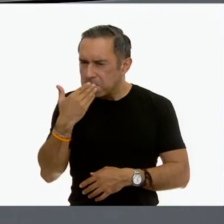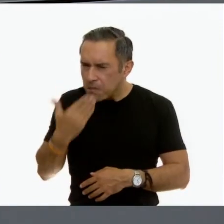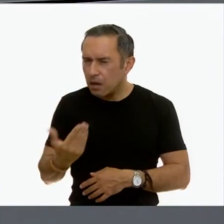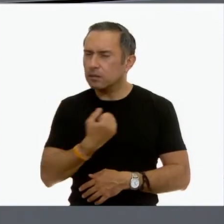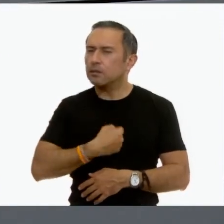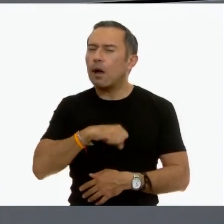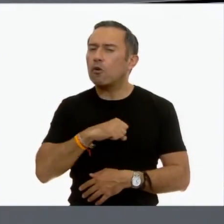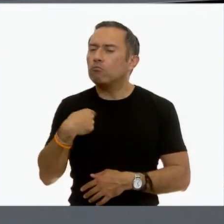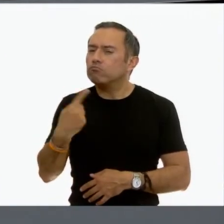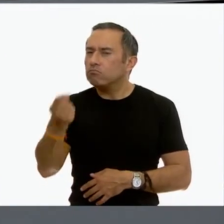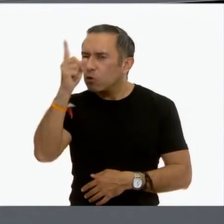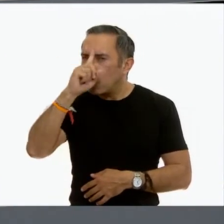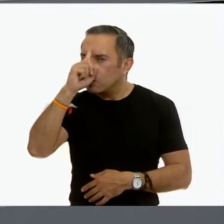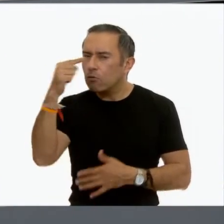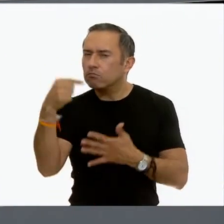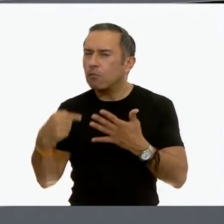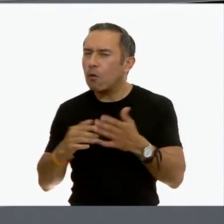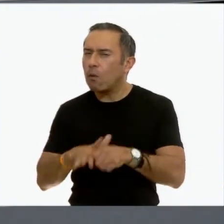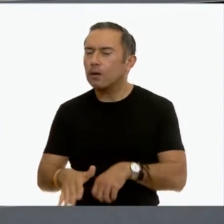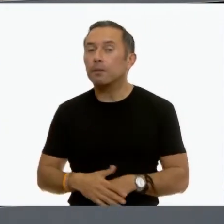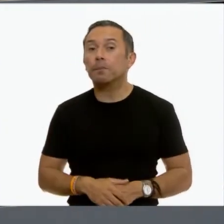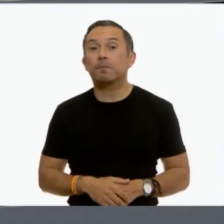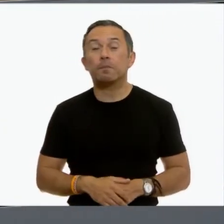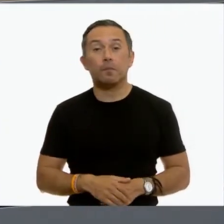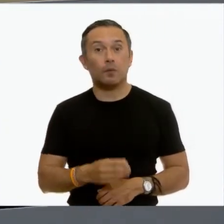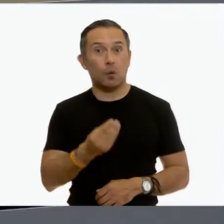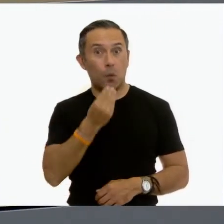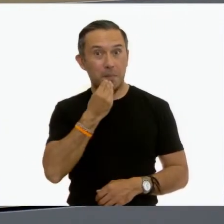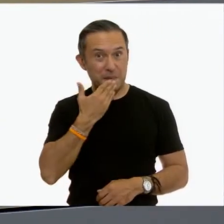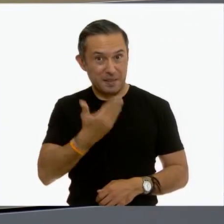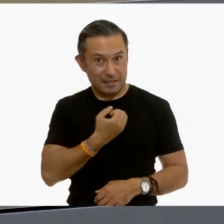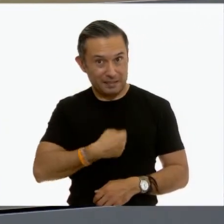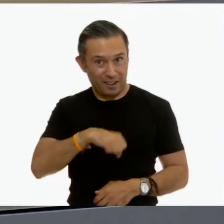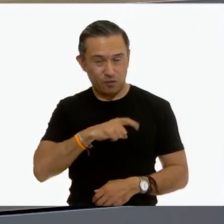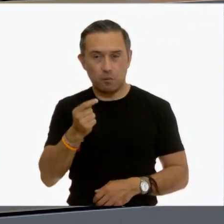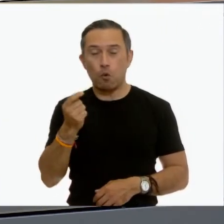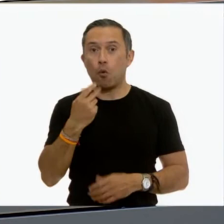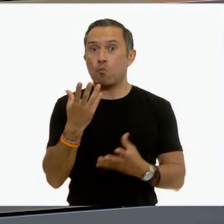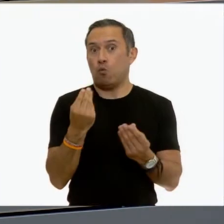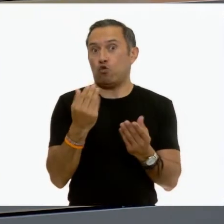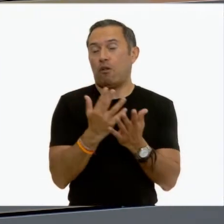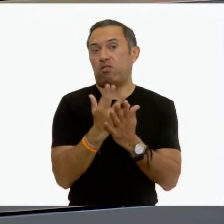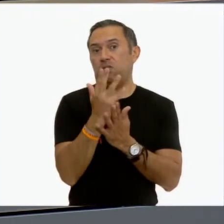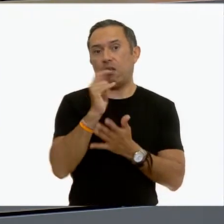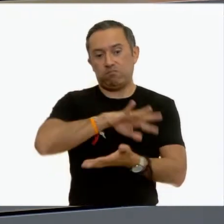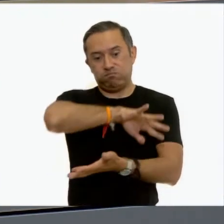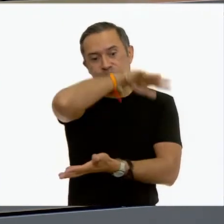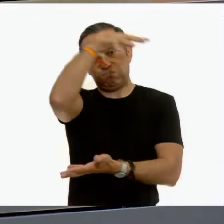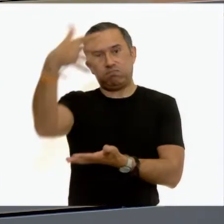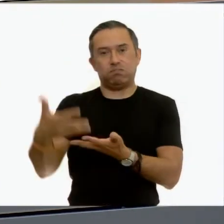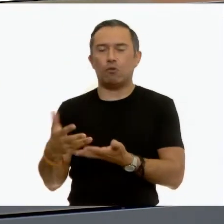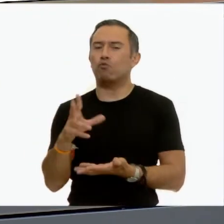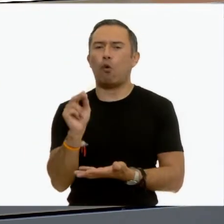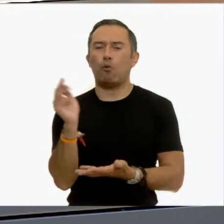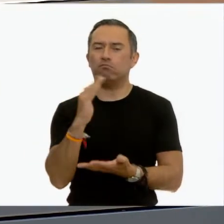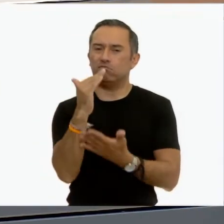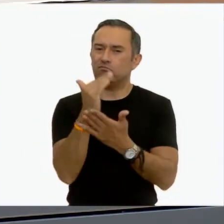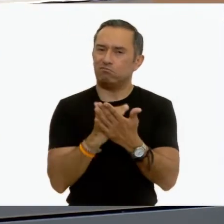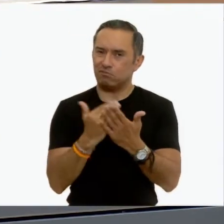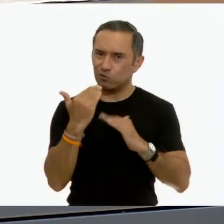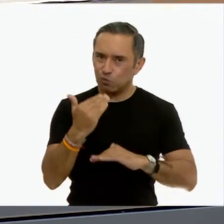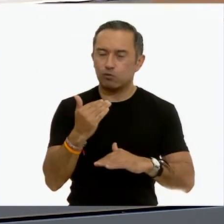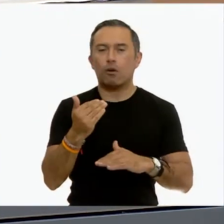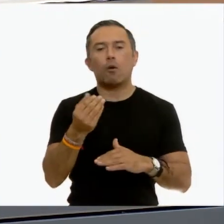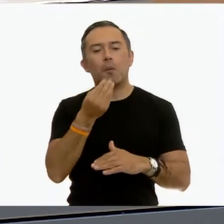Para mantenernos saludables, es importante evitar los excesos y consumir una dieta variada, rica en nutrimentos y evitar